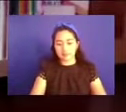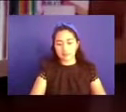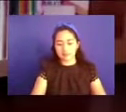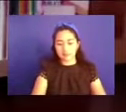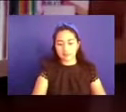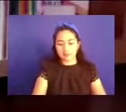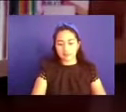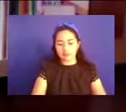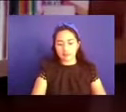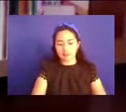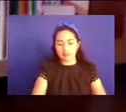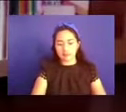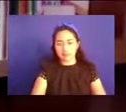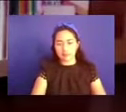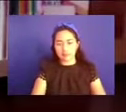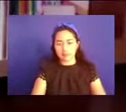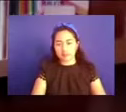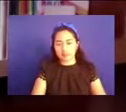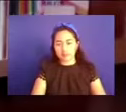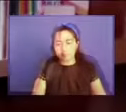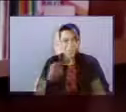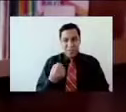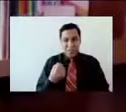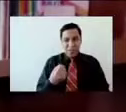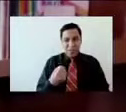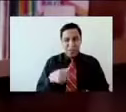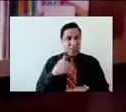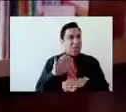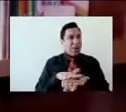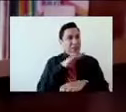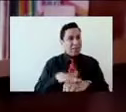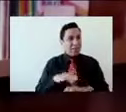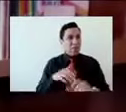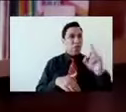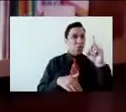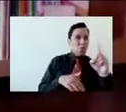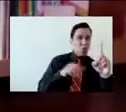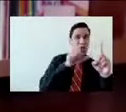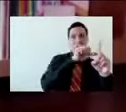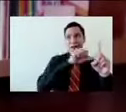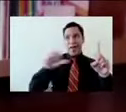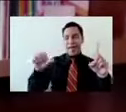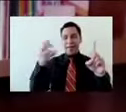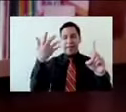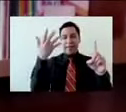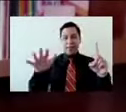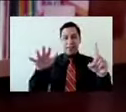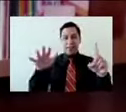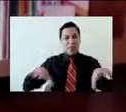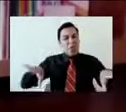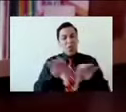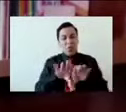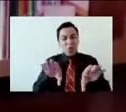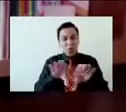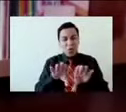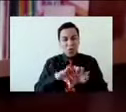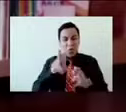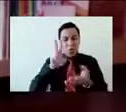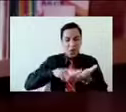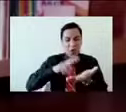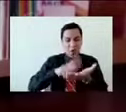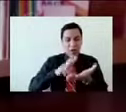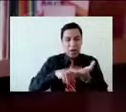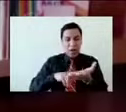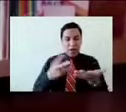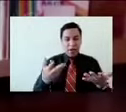verdad me costó mucho trabajo. ¿Qué, cómo, qué, cómo nos, cómo podemos hacer esta, esta, esta valoración, cuando se